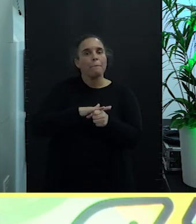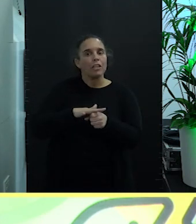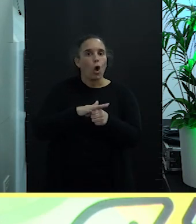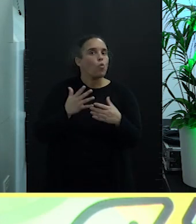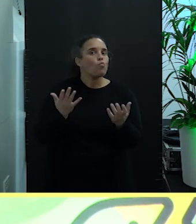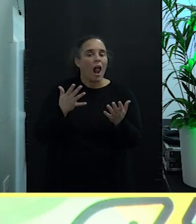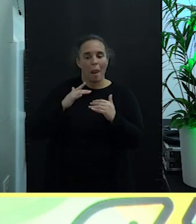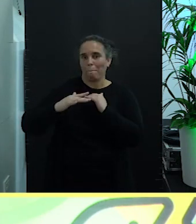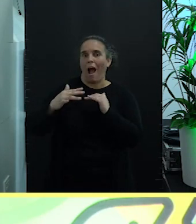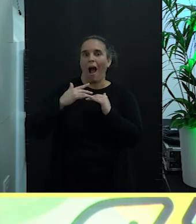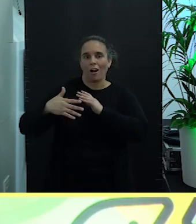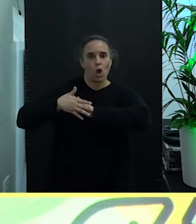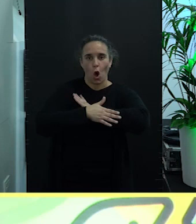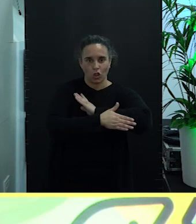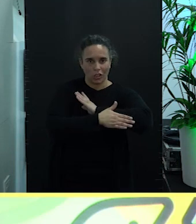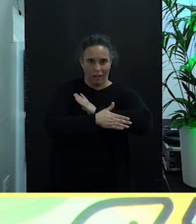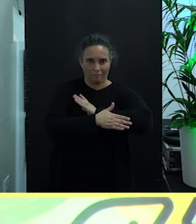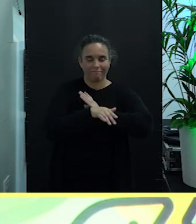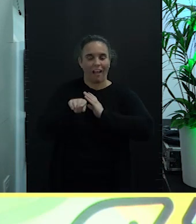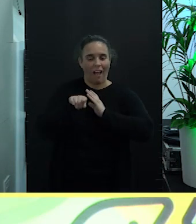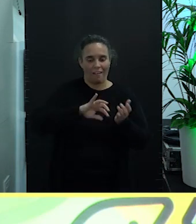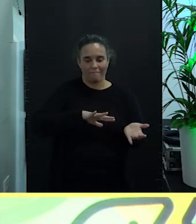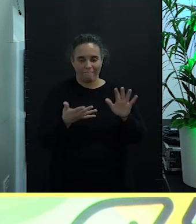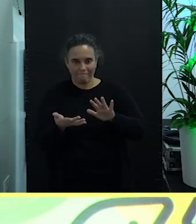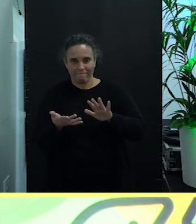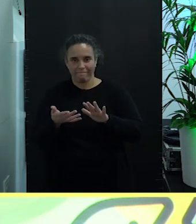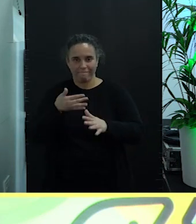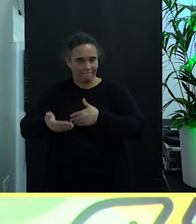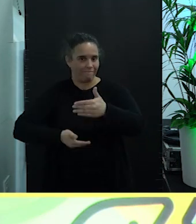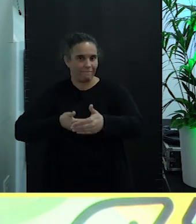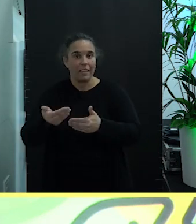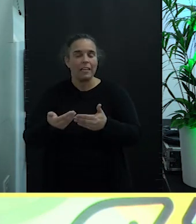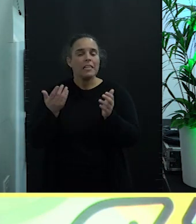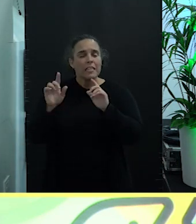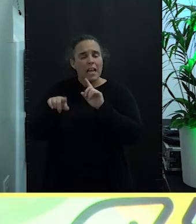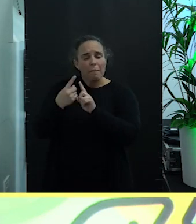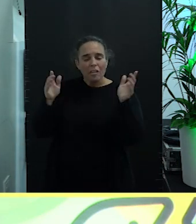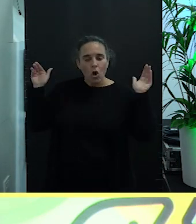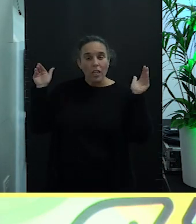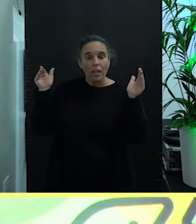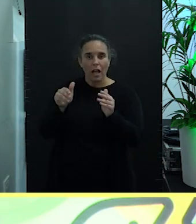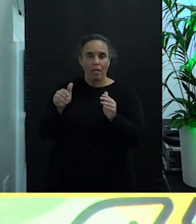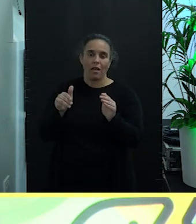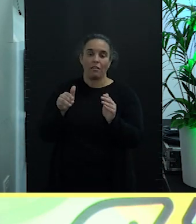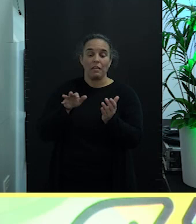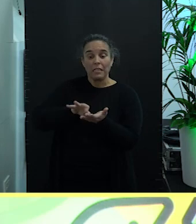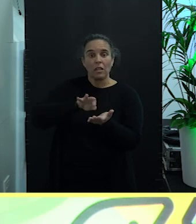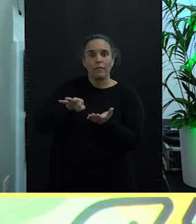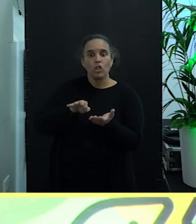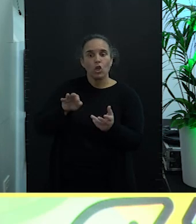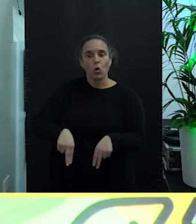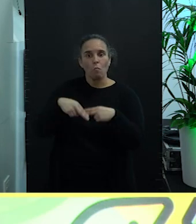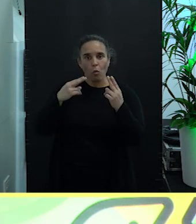marítimo costero y orientadas a la mejora de los servicios públicos,